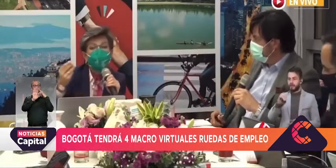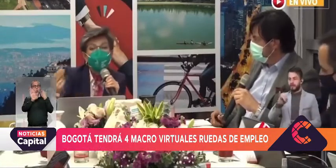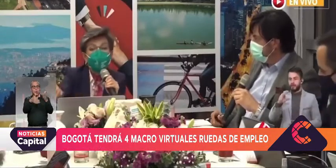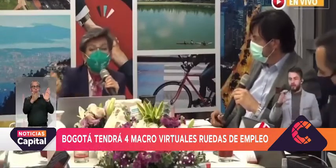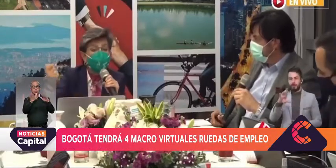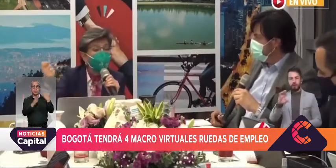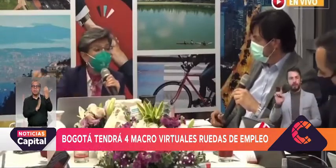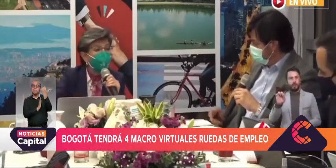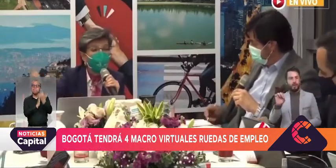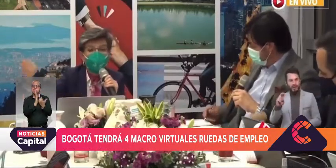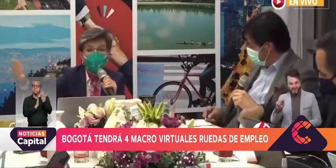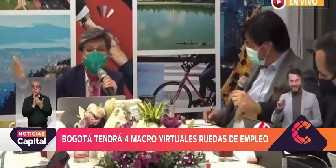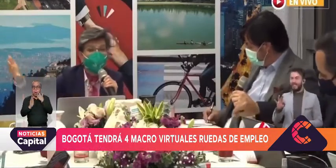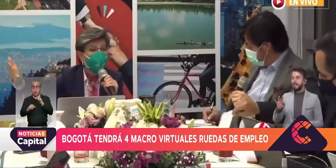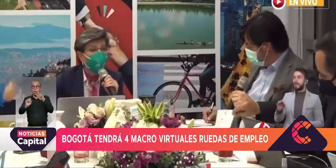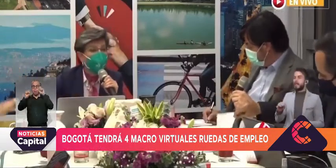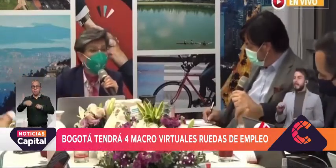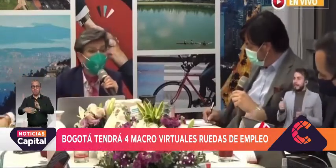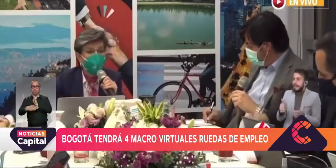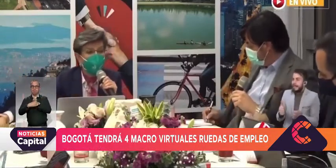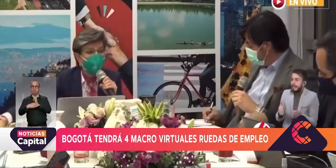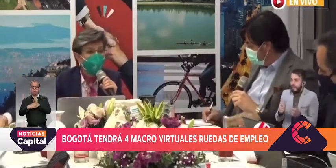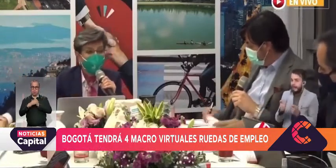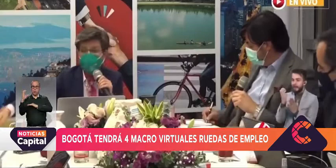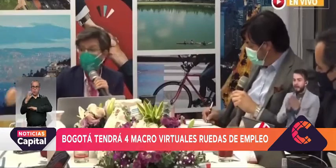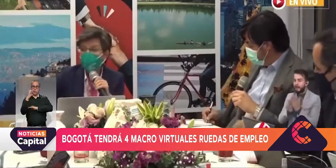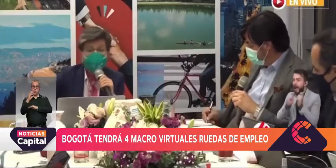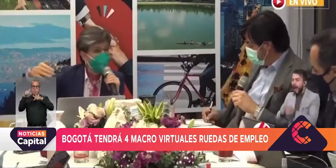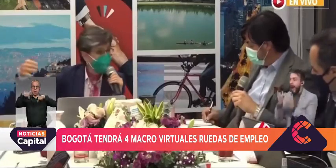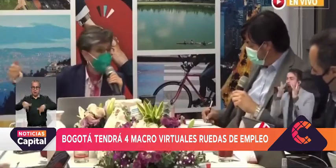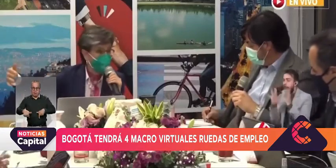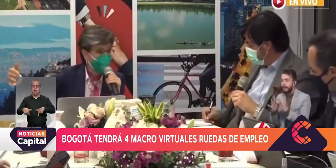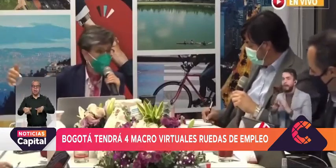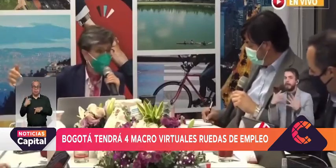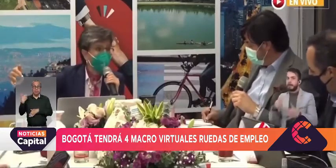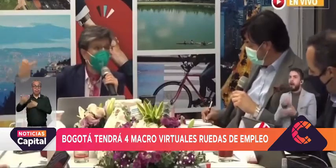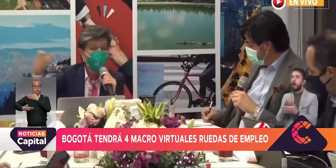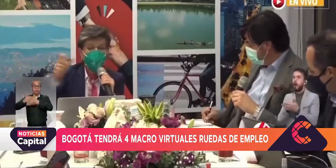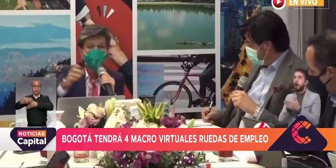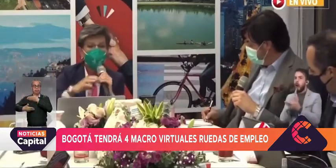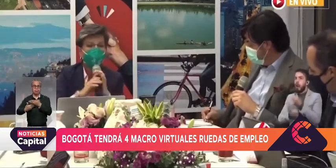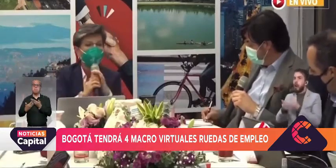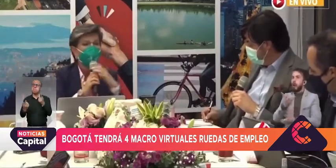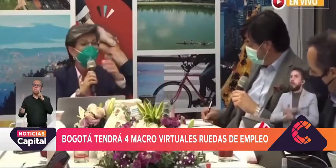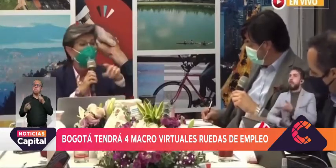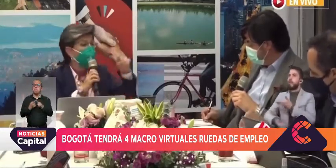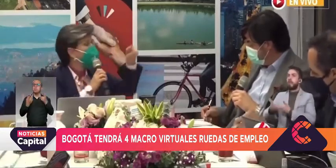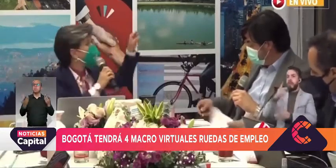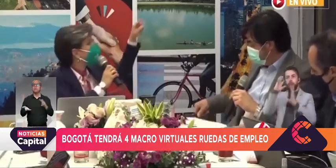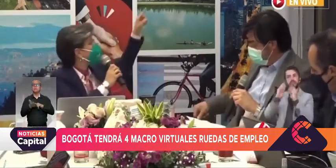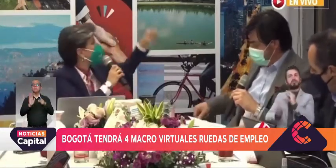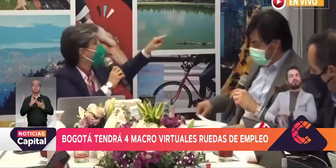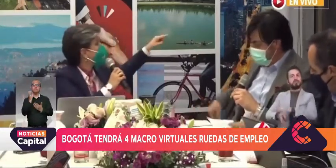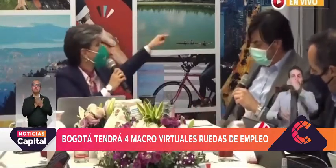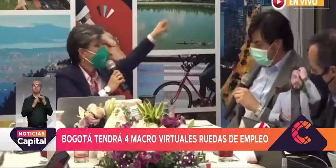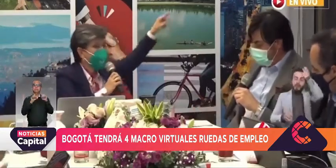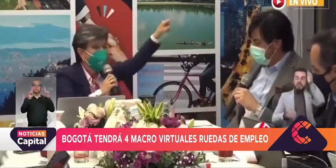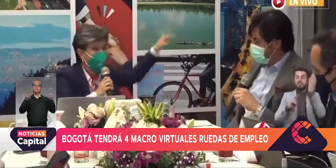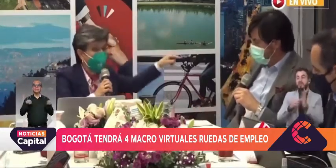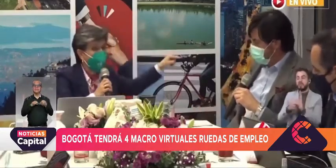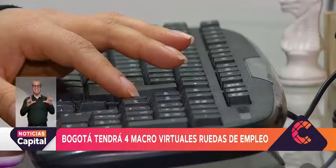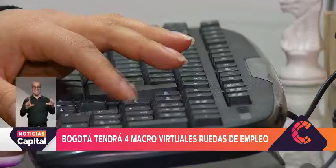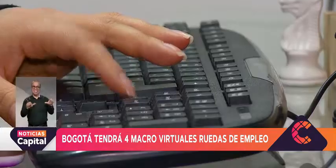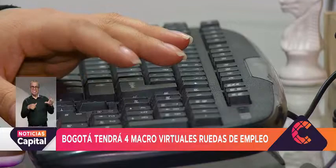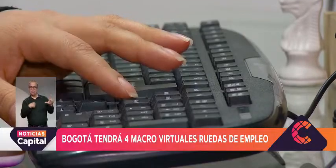que sean certificables, acreditables por una institución académica colombiana. En eso ya estamos avanzando, para que eso no sea simplemente un certificadito de Microsoft